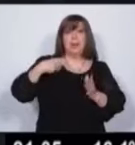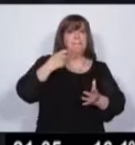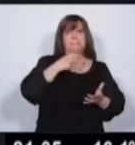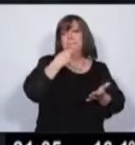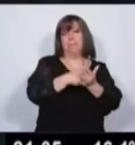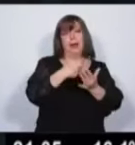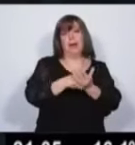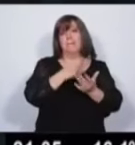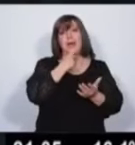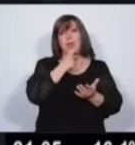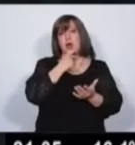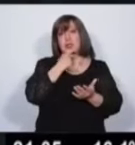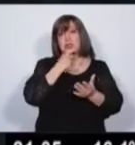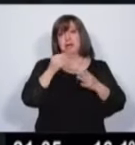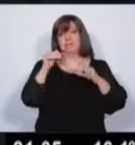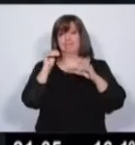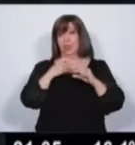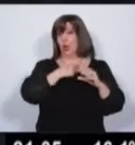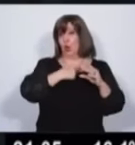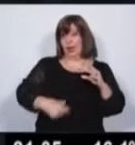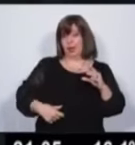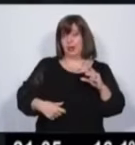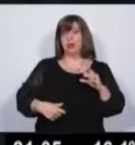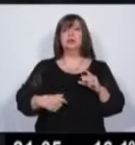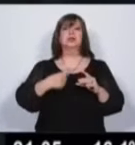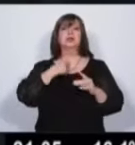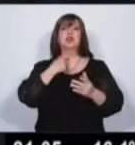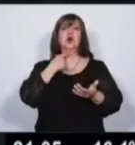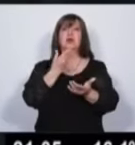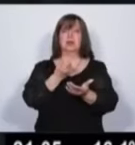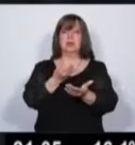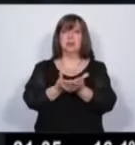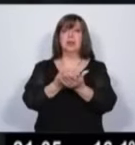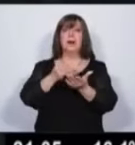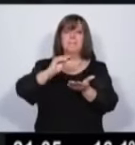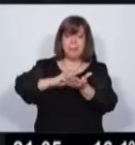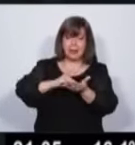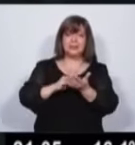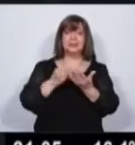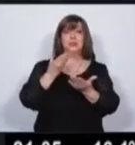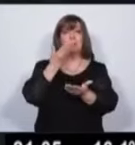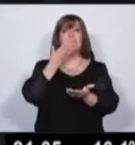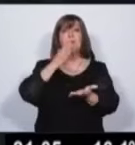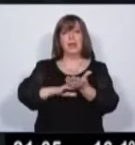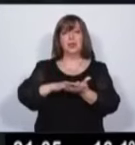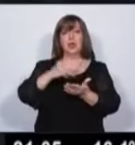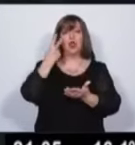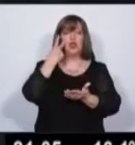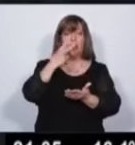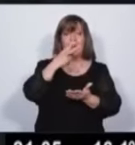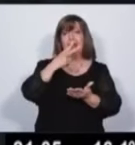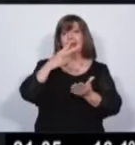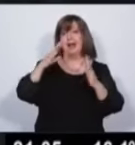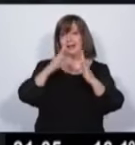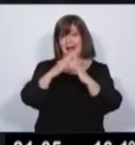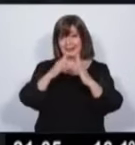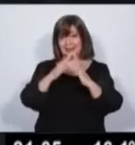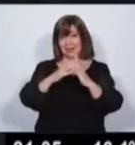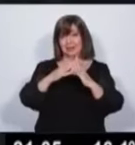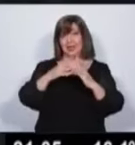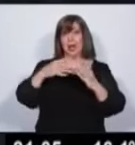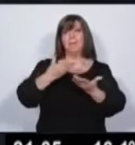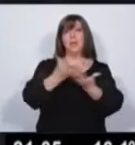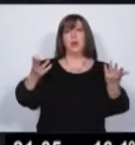provincia. Me propongo mantener ese número, pero incrementarlo con 2 mil casas público-privado para los sectores medios.